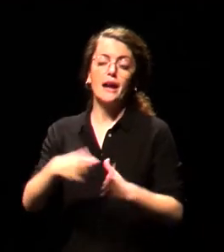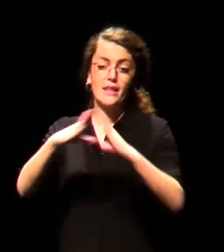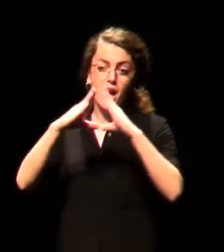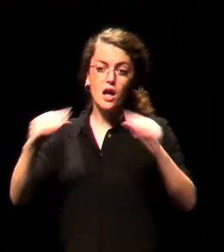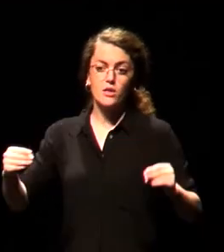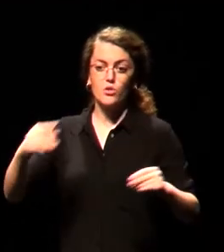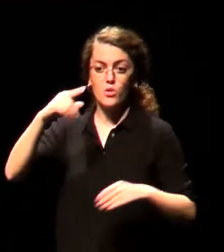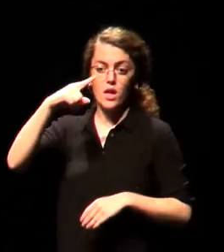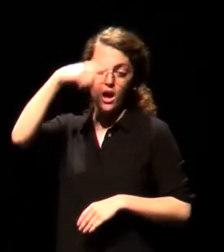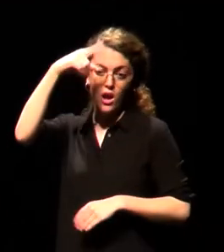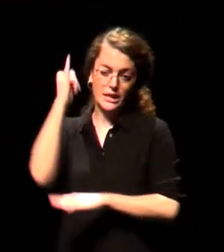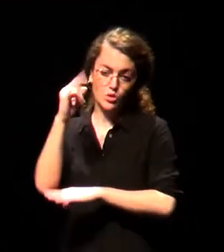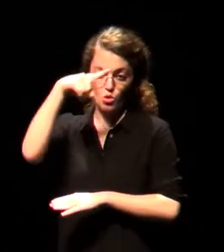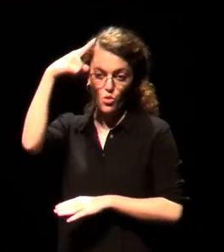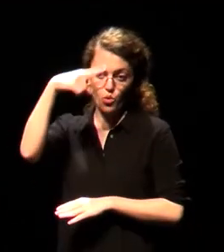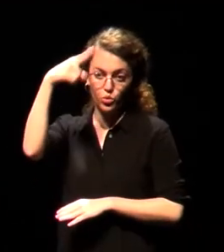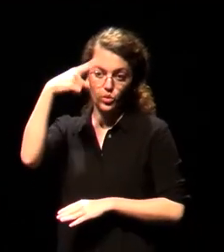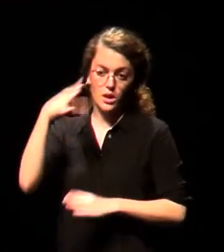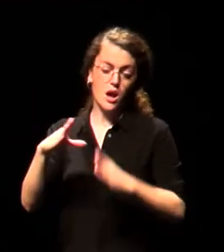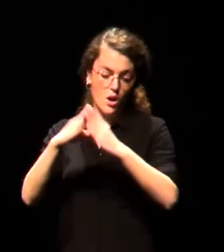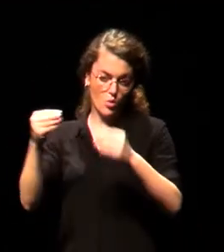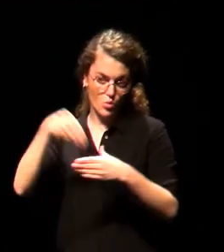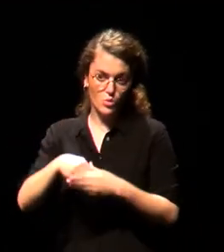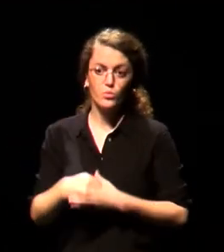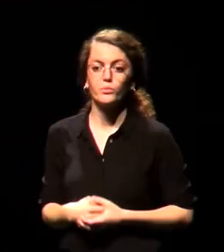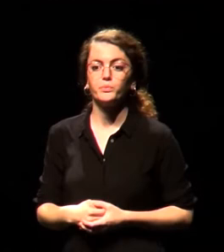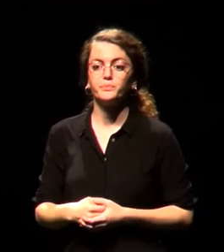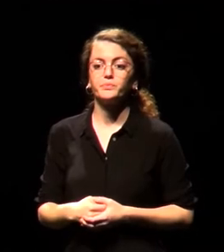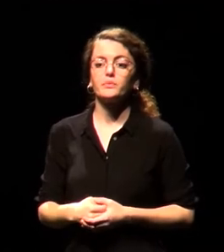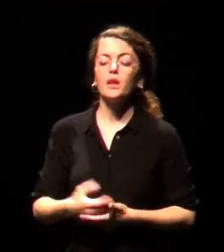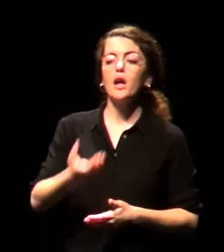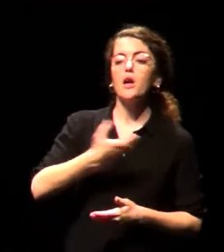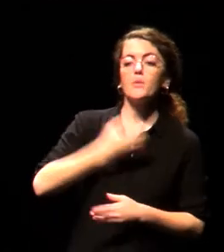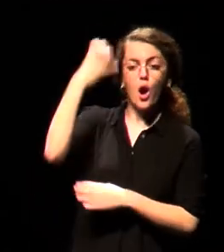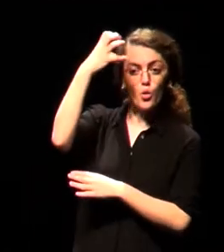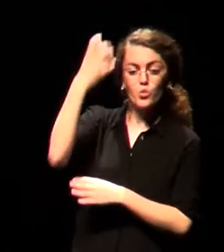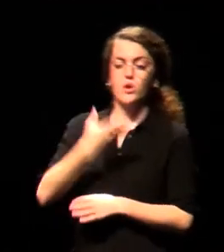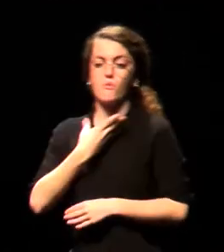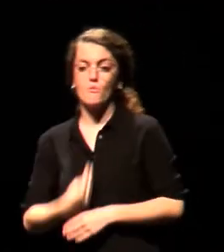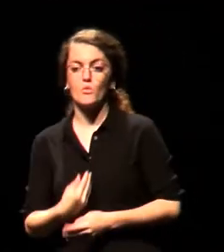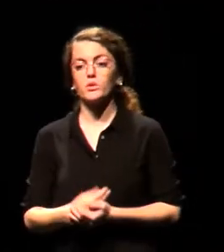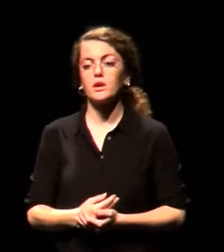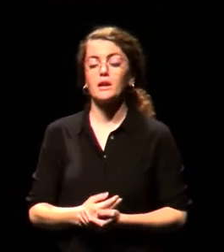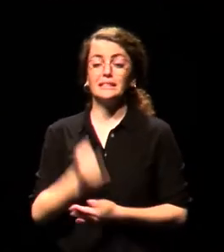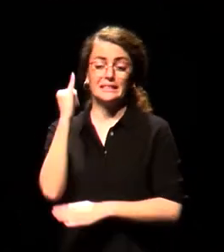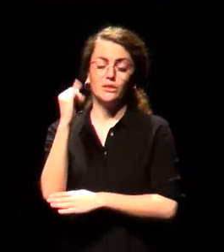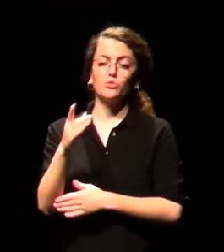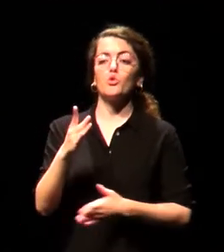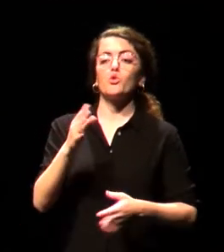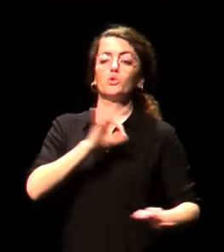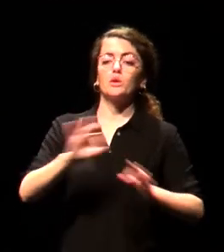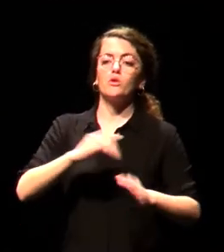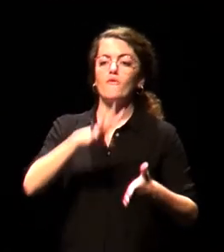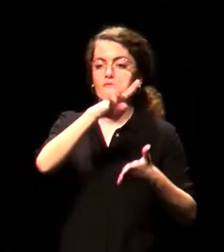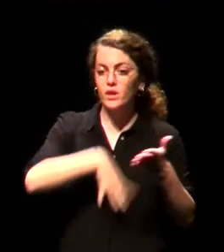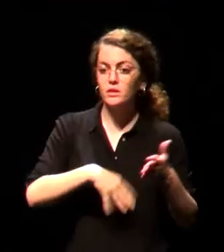de la Junta de Andalucía, los Ayuntamientos de Acoruña y de Murcia, el Instituto del Teatro de Barcelona, la Real Escuela Superior